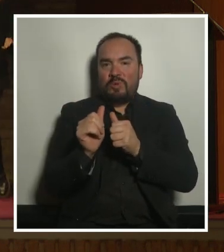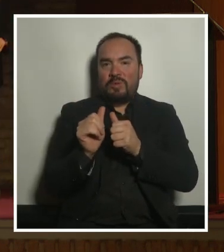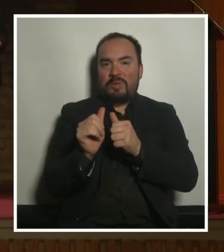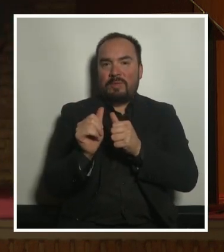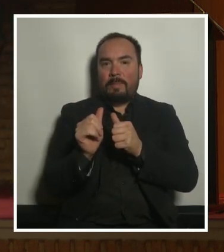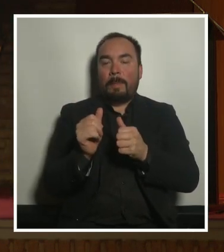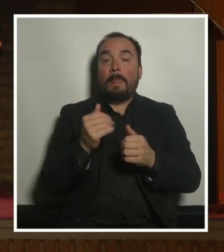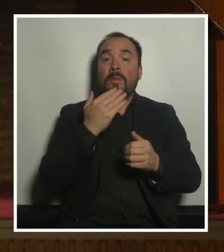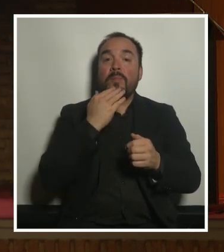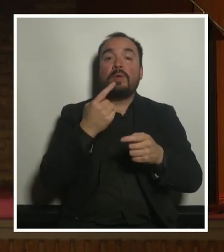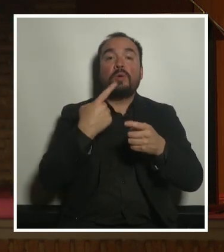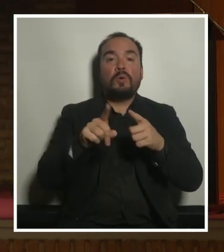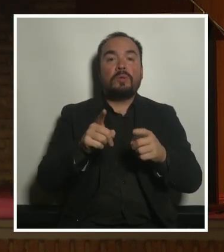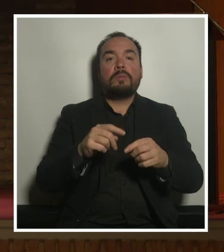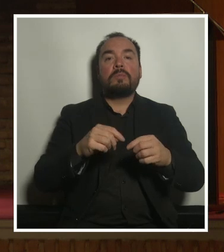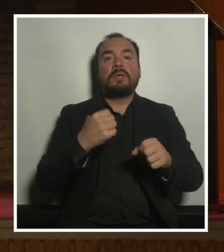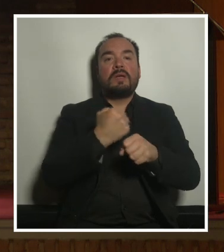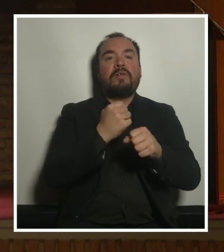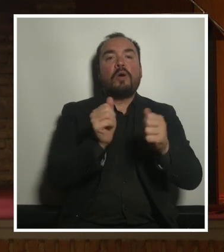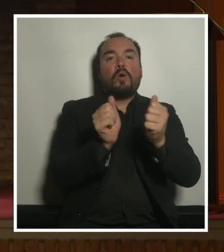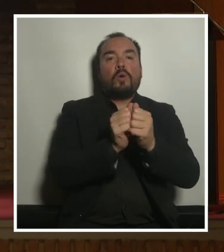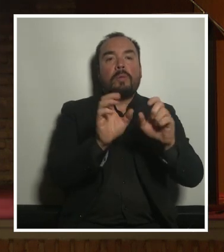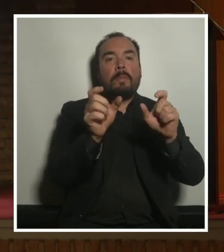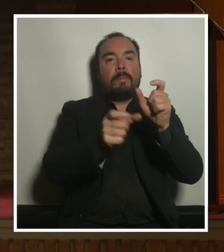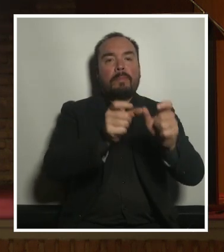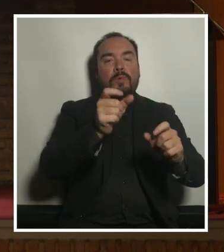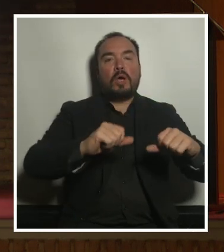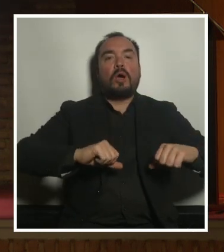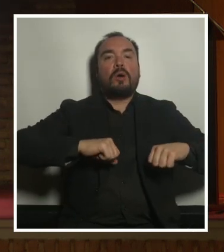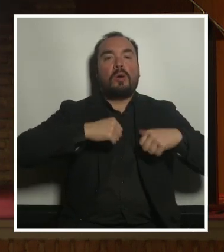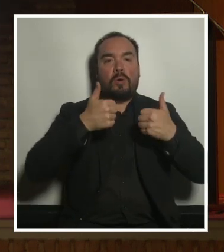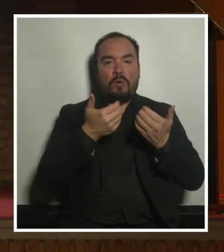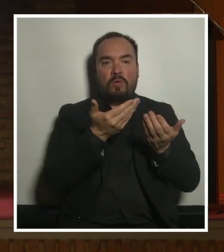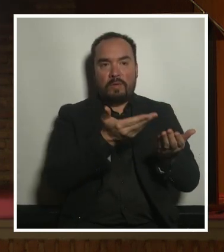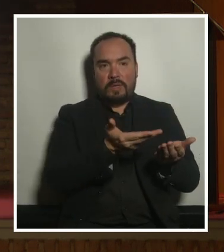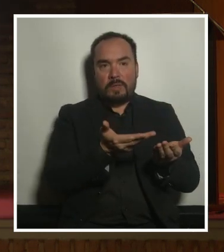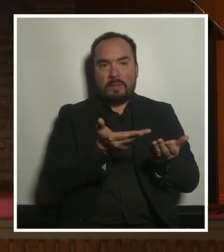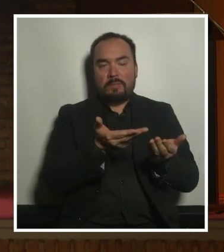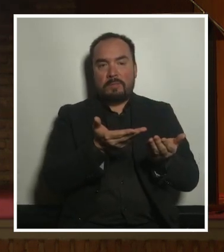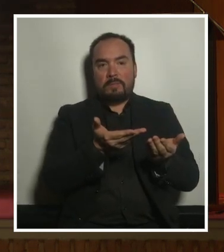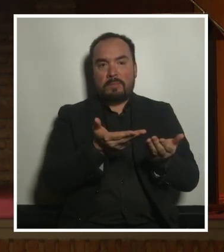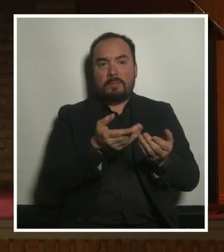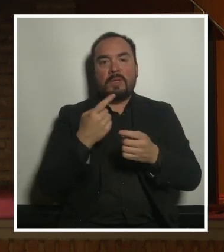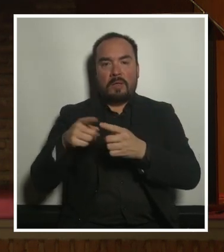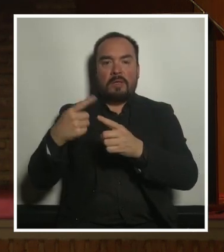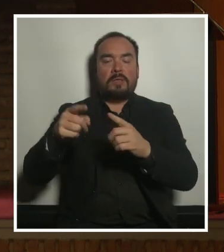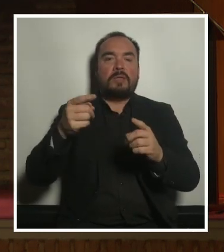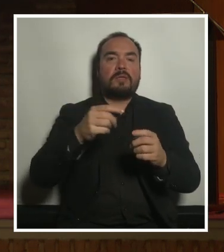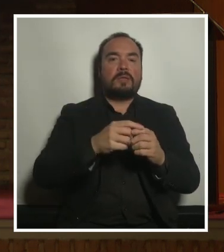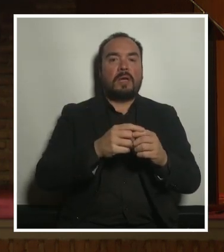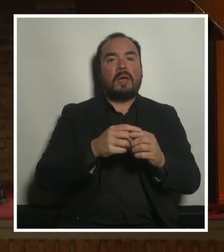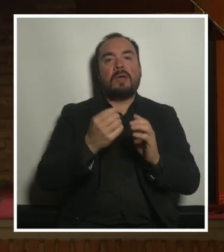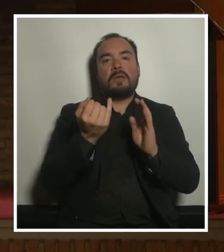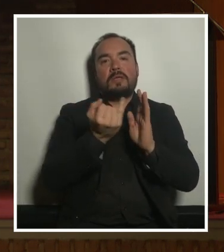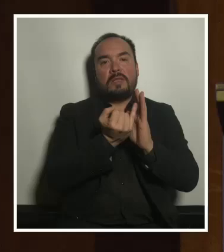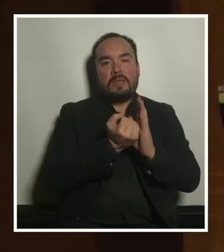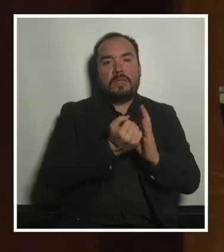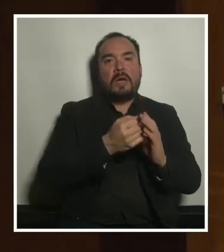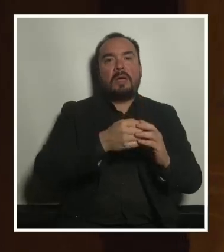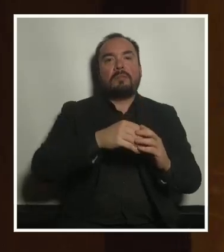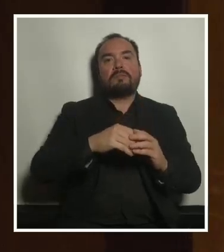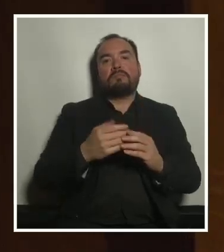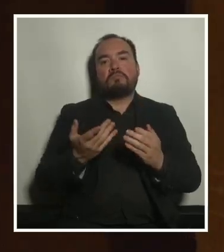adolescentes en trabajos que hemos hecho con con chicos y con chicas y con identidades no normativas de adolescentes